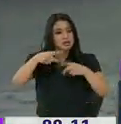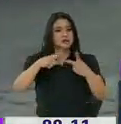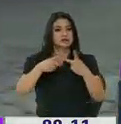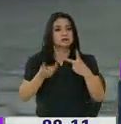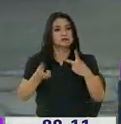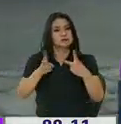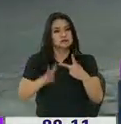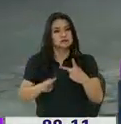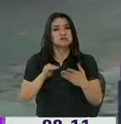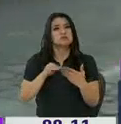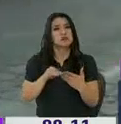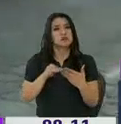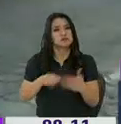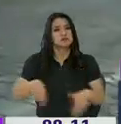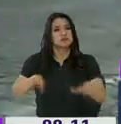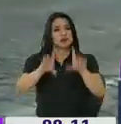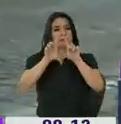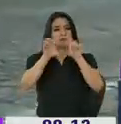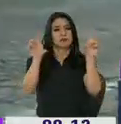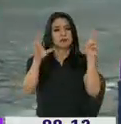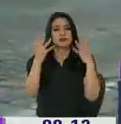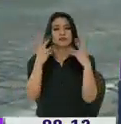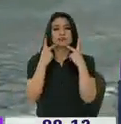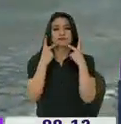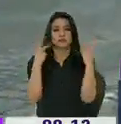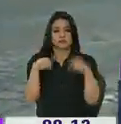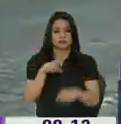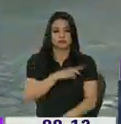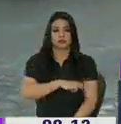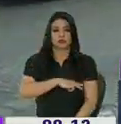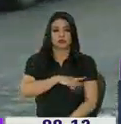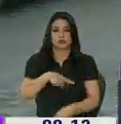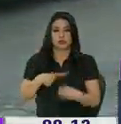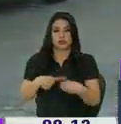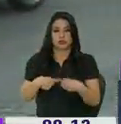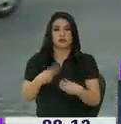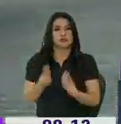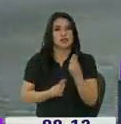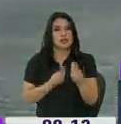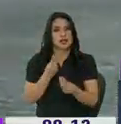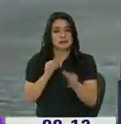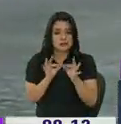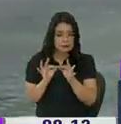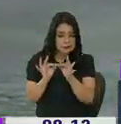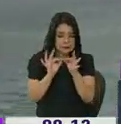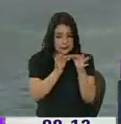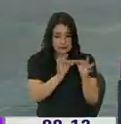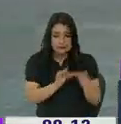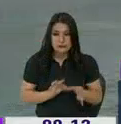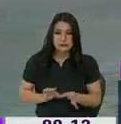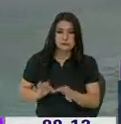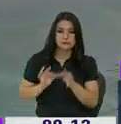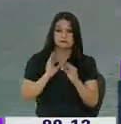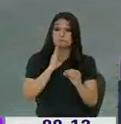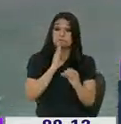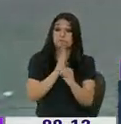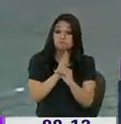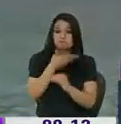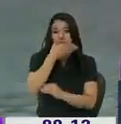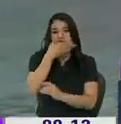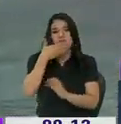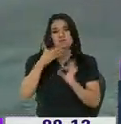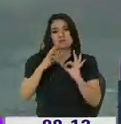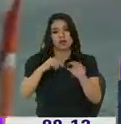miembros de la empresa de obras públicas metropolitana quienes están realizando las últimas adecuaciones y el objetivo es mejorar